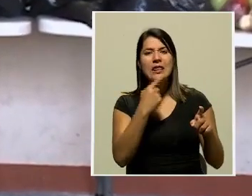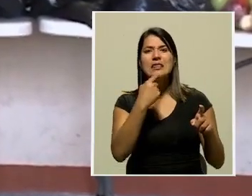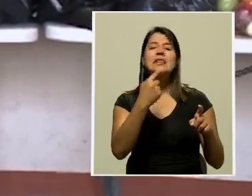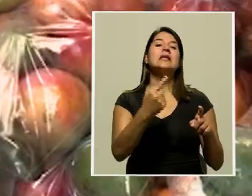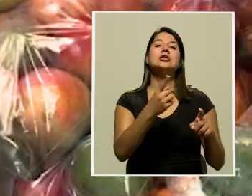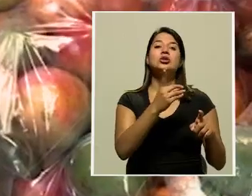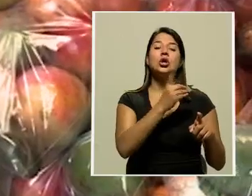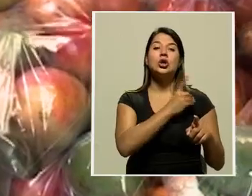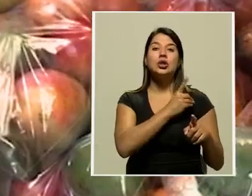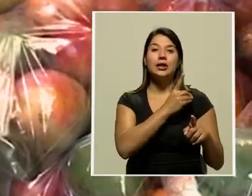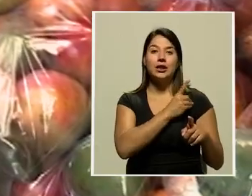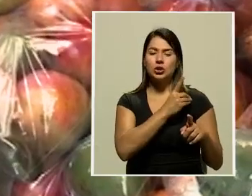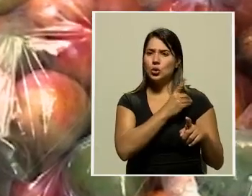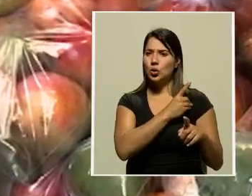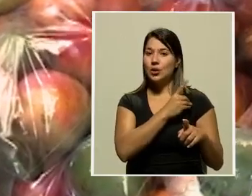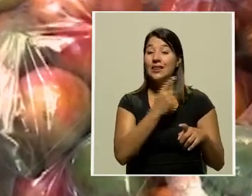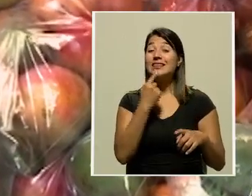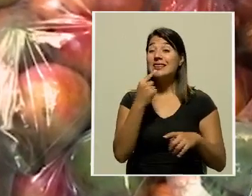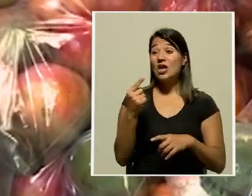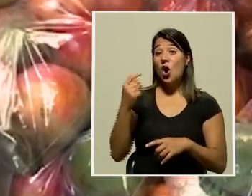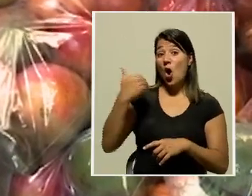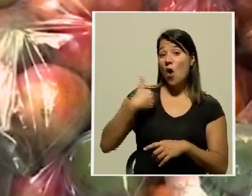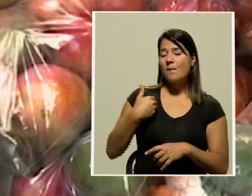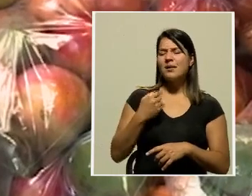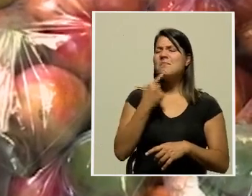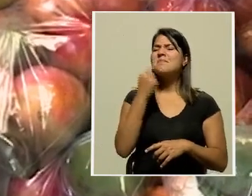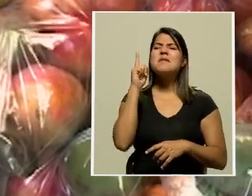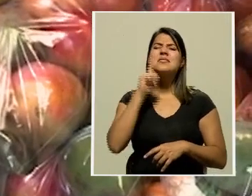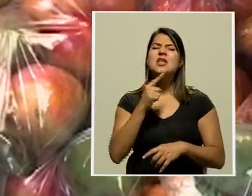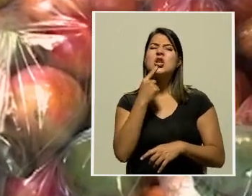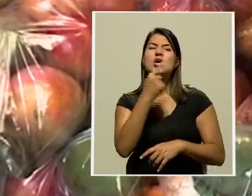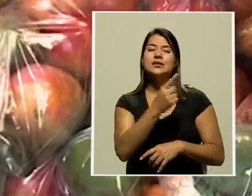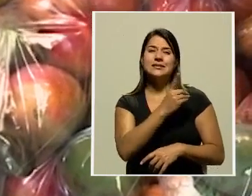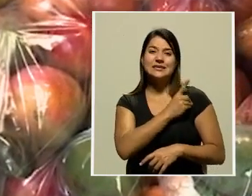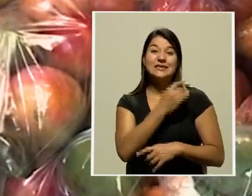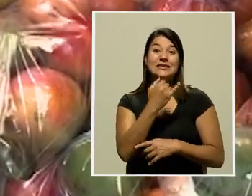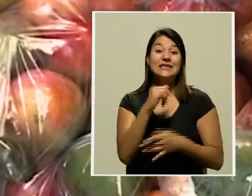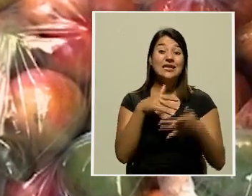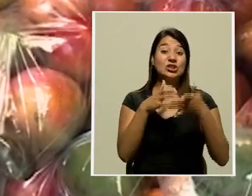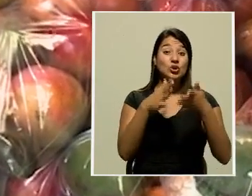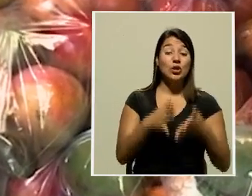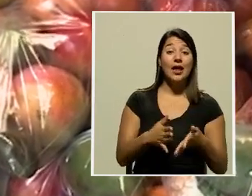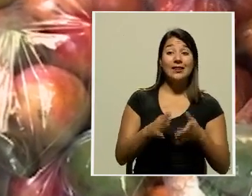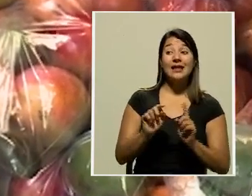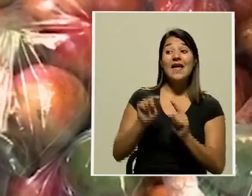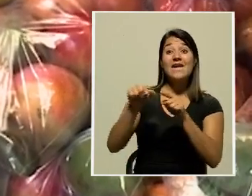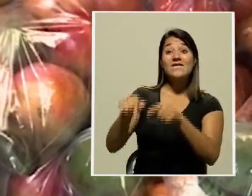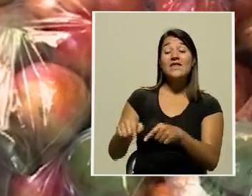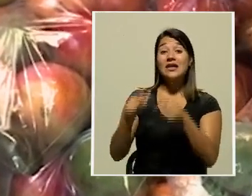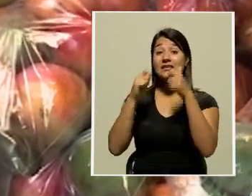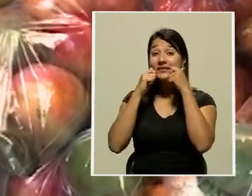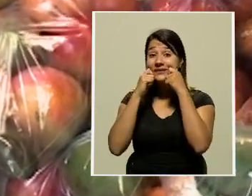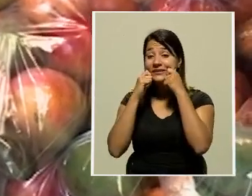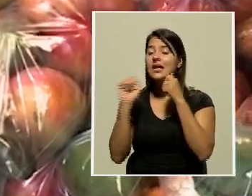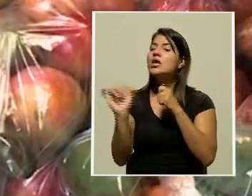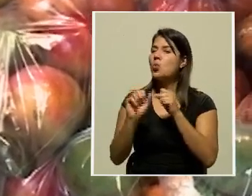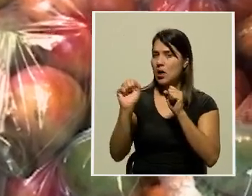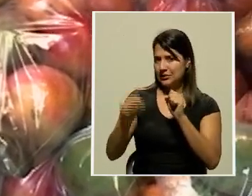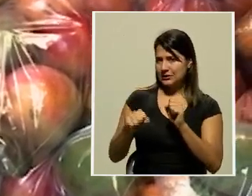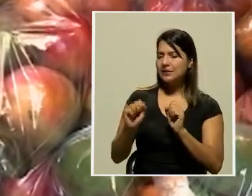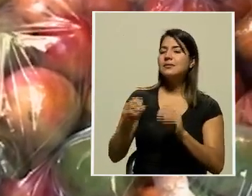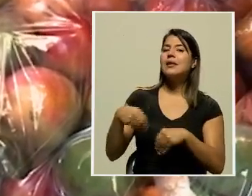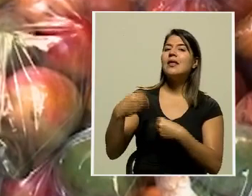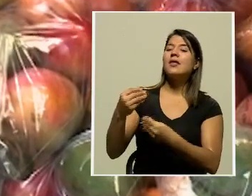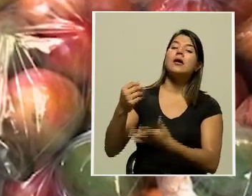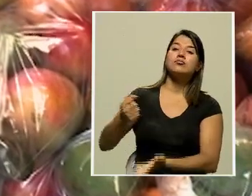directora y aclaró que los niños que asistan a clases y reciban comida en el centro educativo, sí recibirán alimentos para los